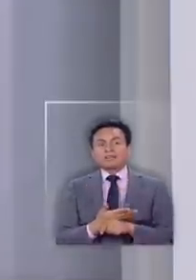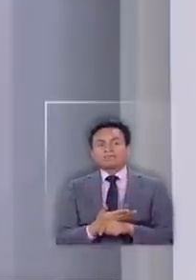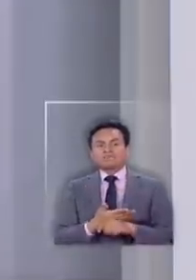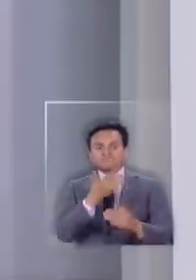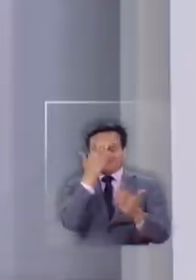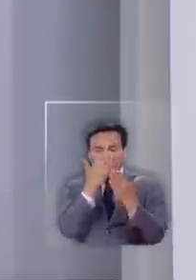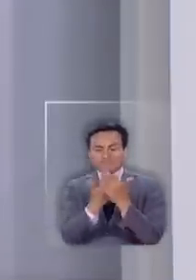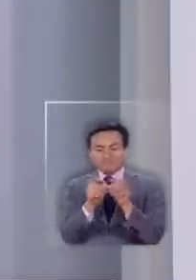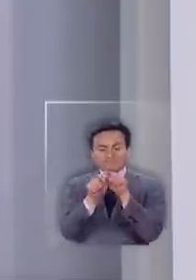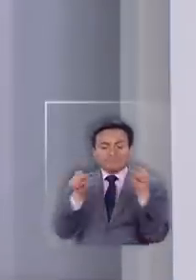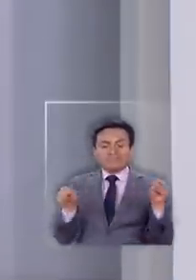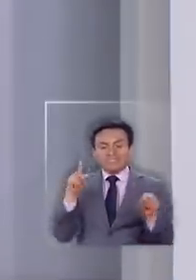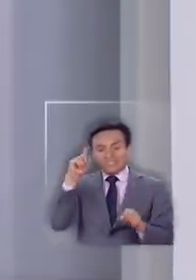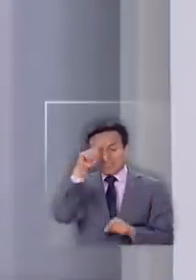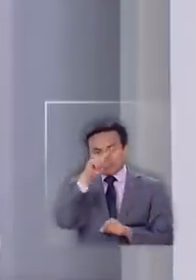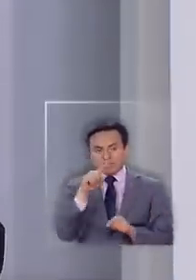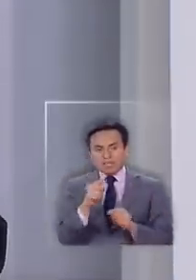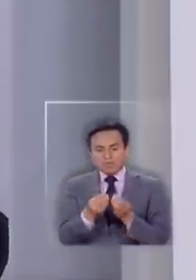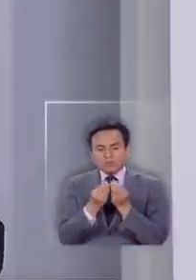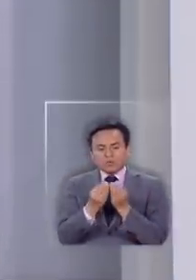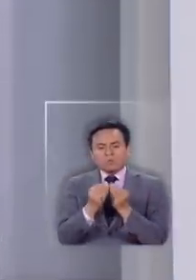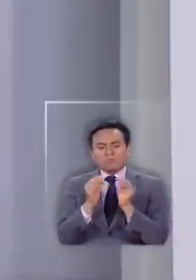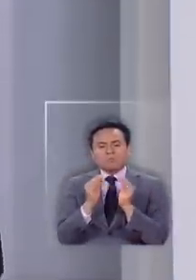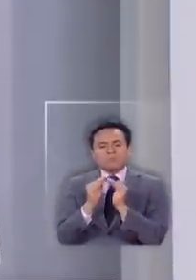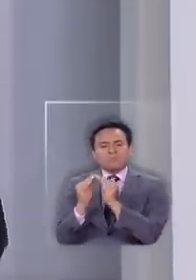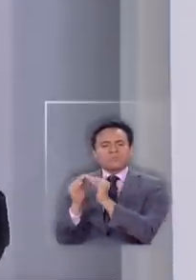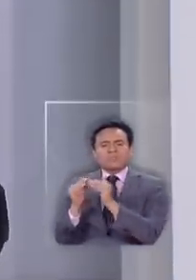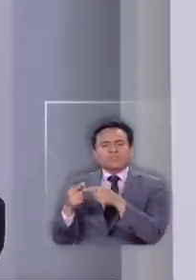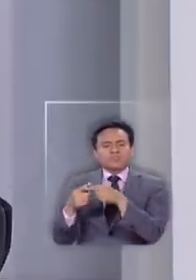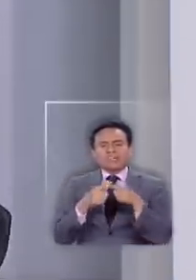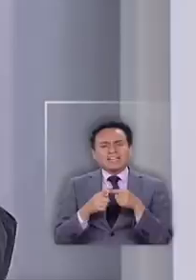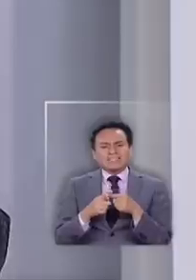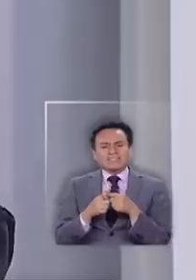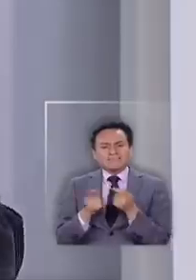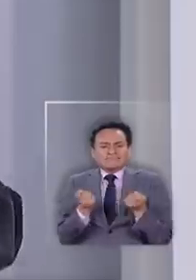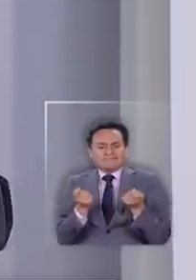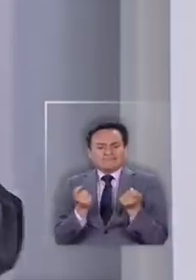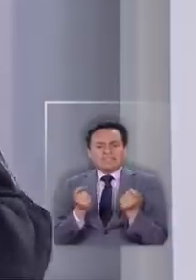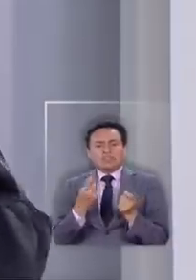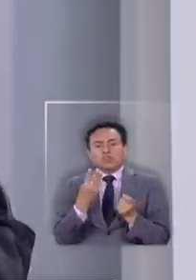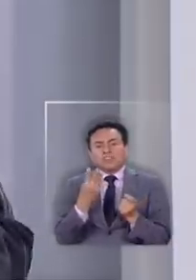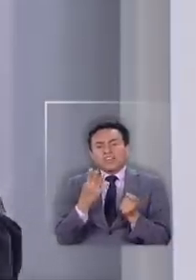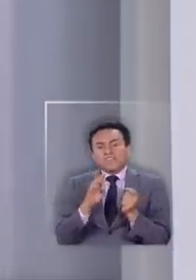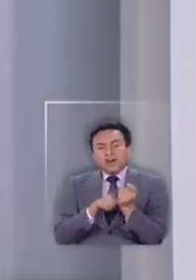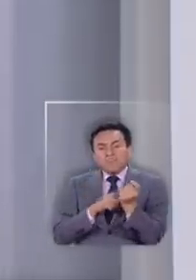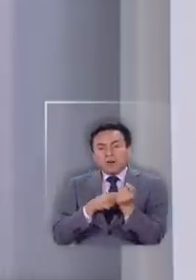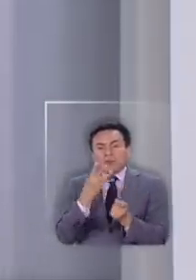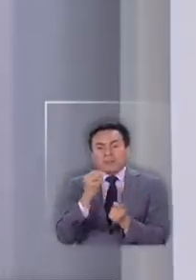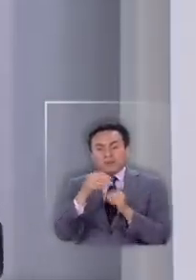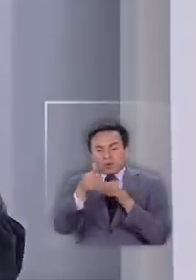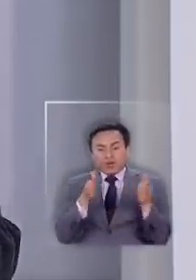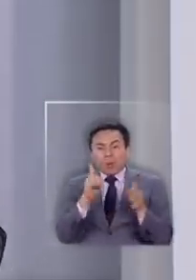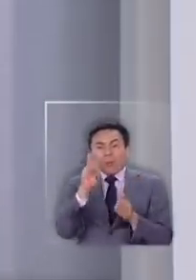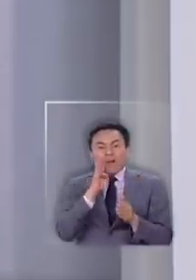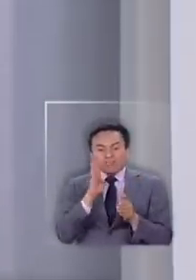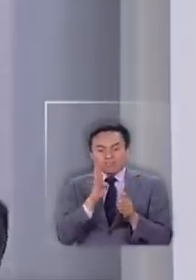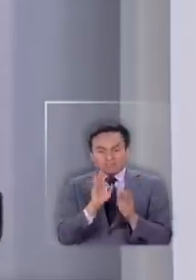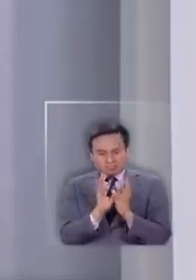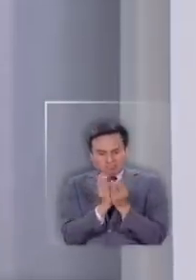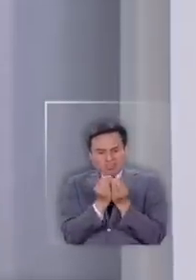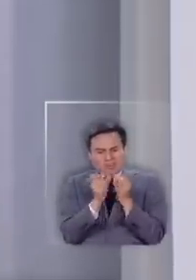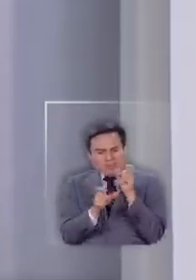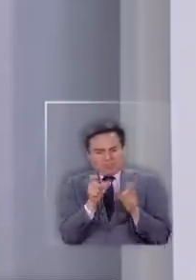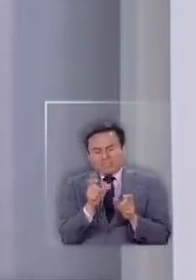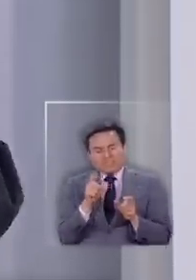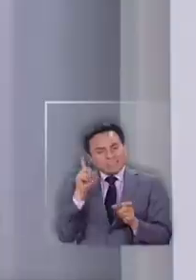una realidad dramática. El hacinamiento en las viviendas sociales. Dos, tres familias a veces, 40 metros cuadrados, un solo año, hacen imposible